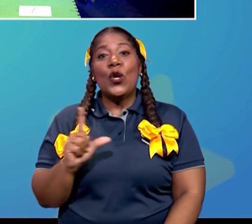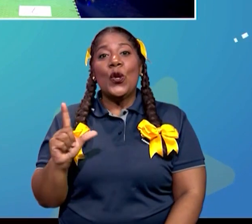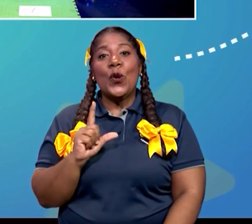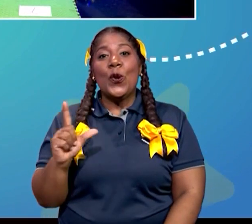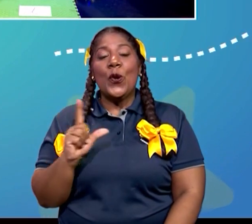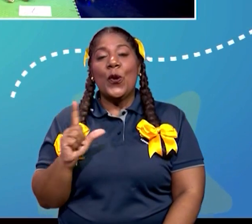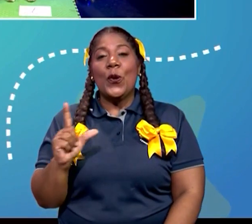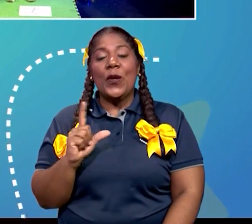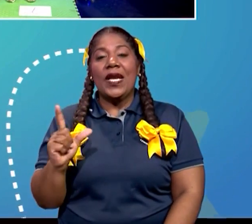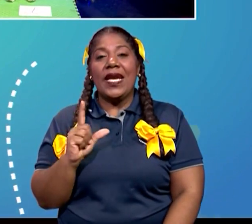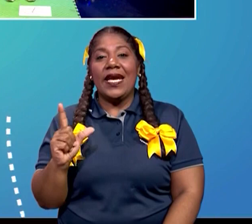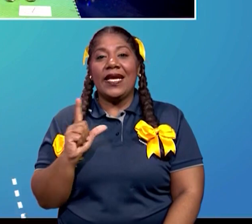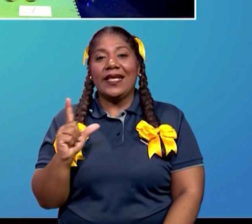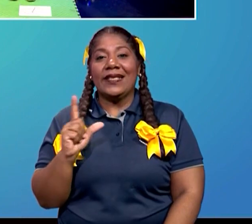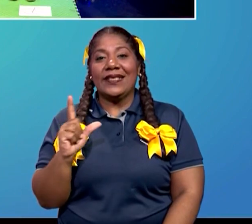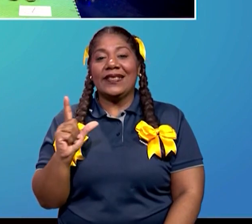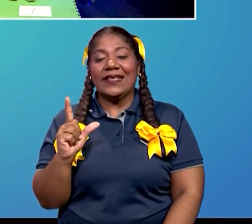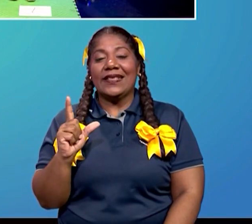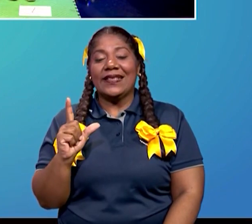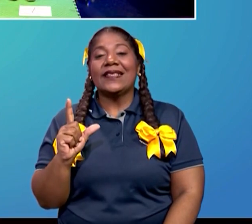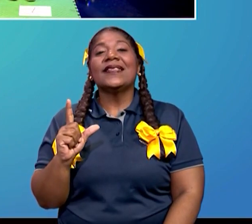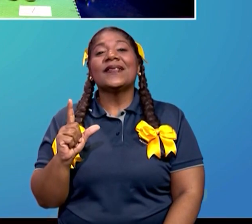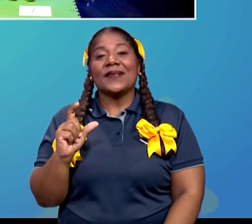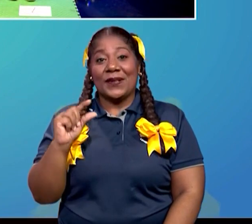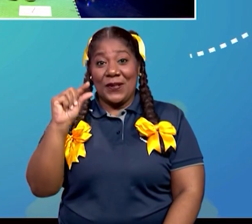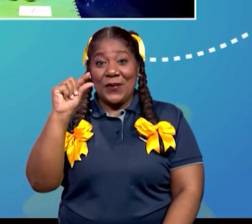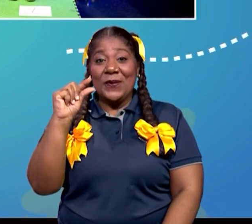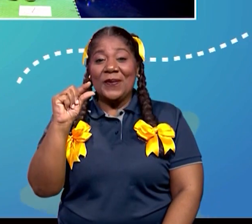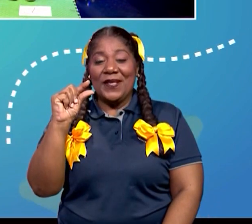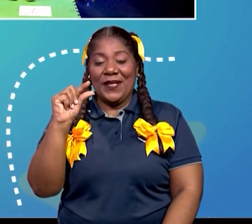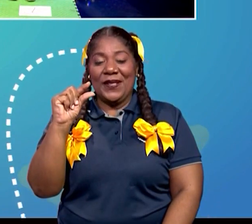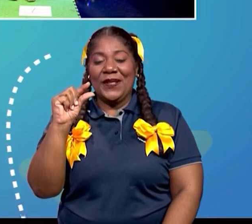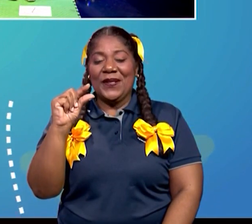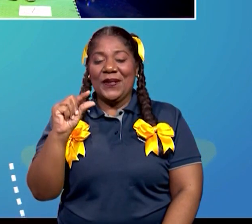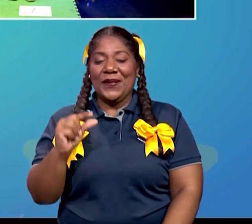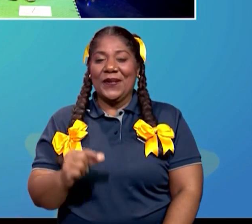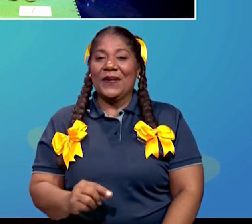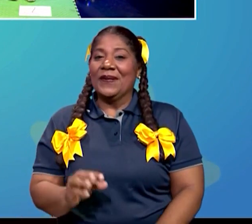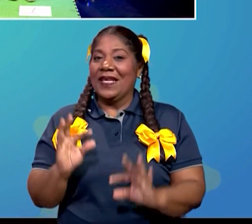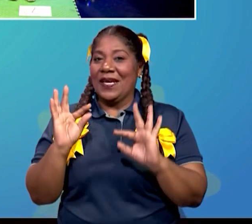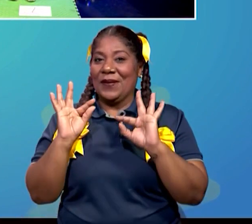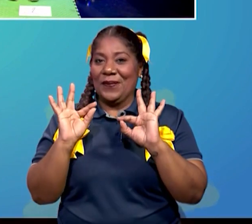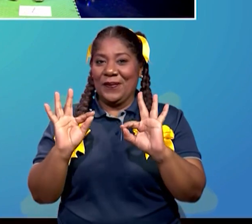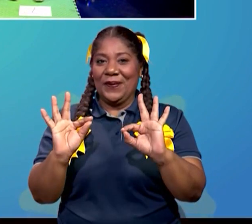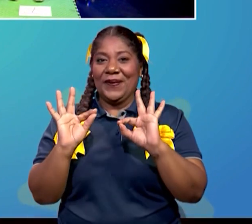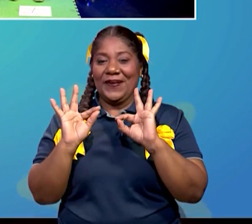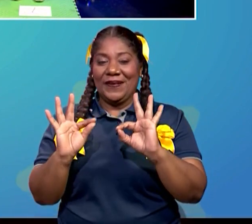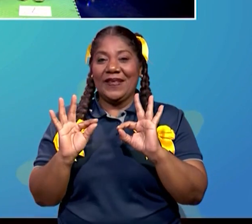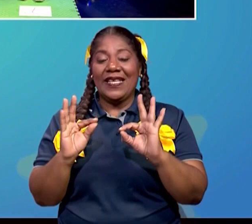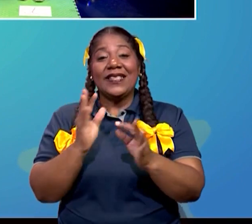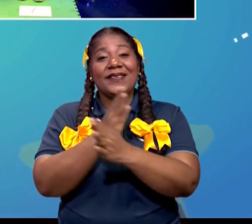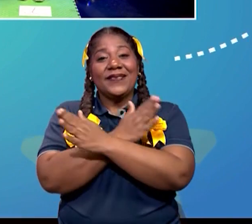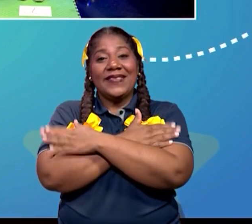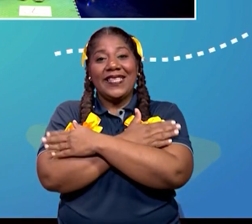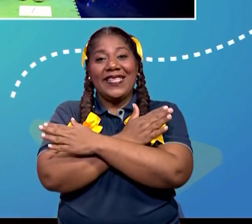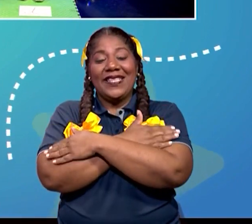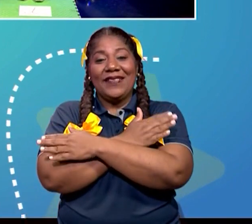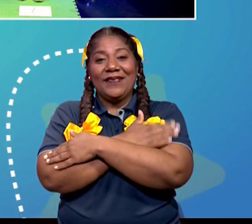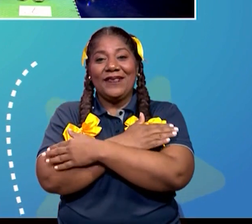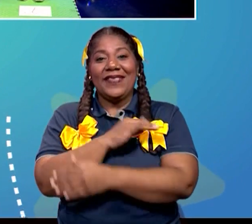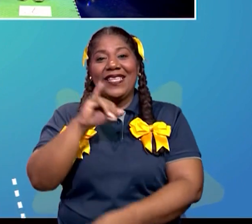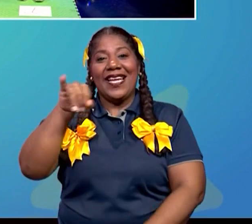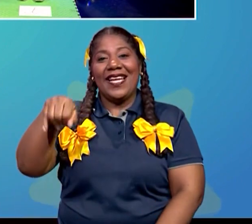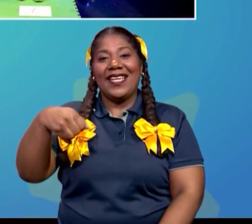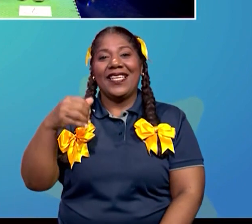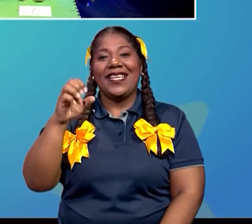¡Lunes, un día de la semana, Jennifer, con minúscula! ¡Eso! ¡Excelente, Jennifer! bien! ¡Felicidades, Jennifer!